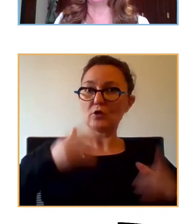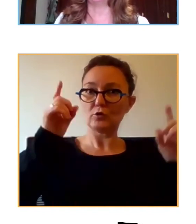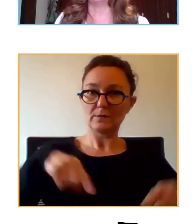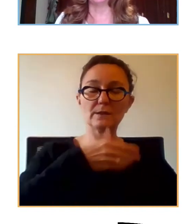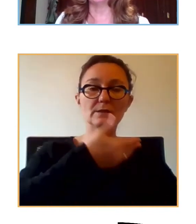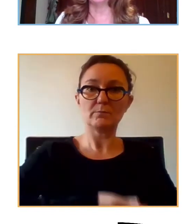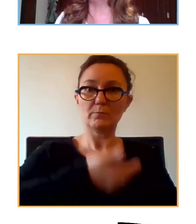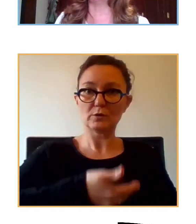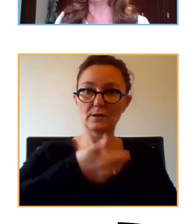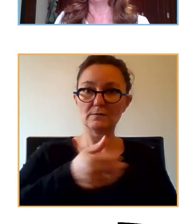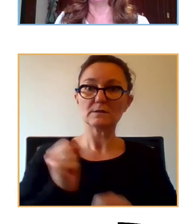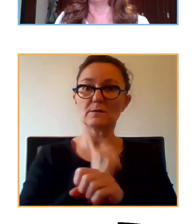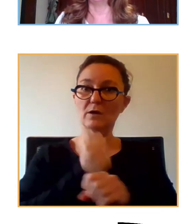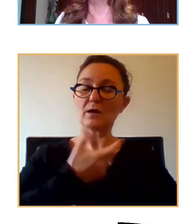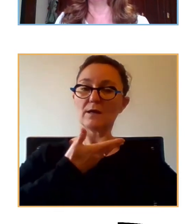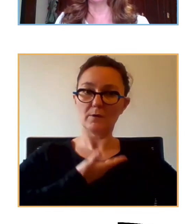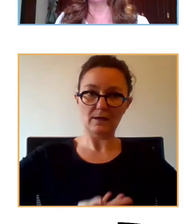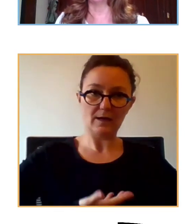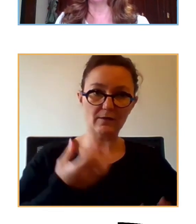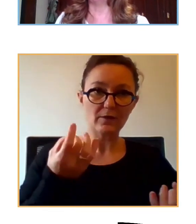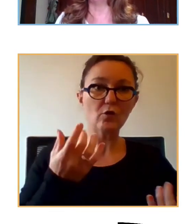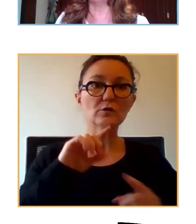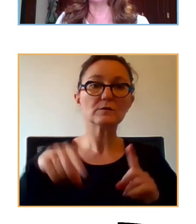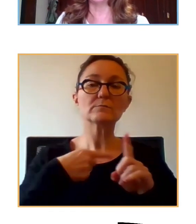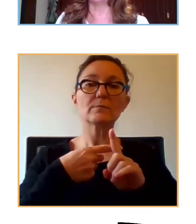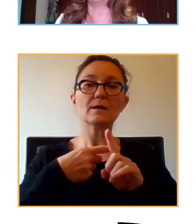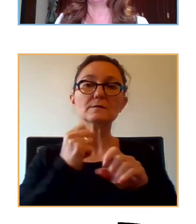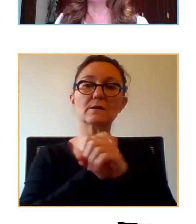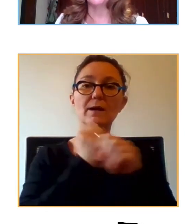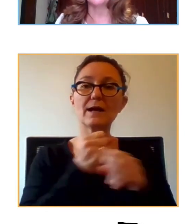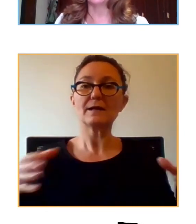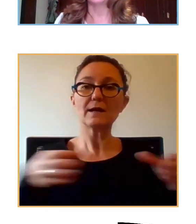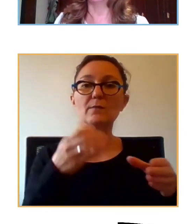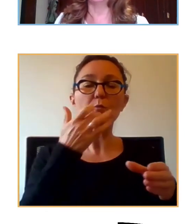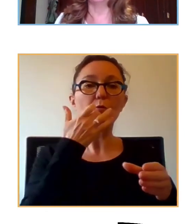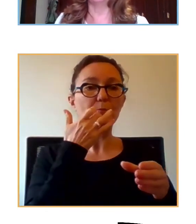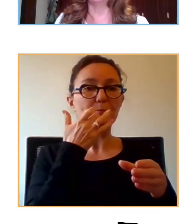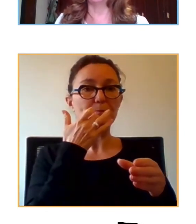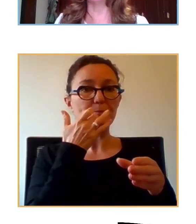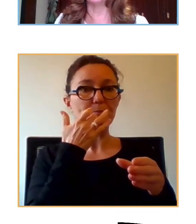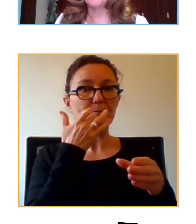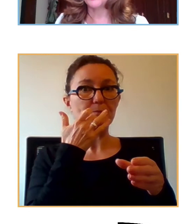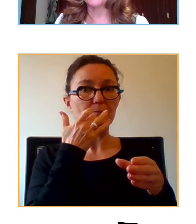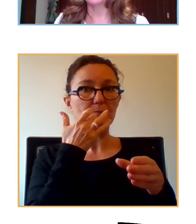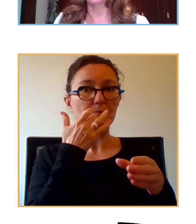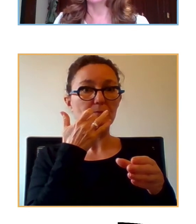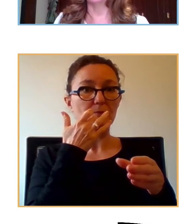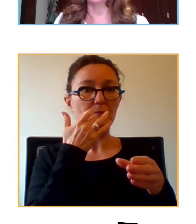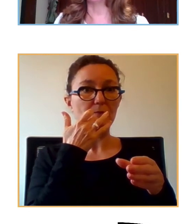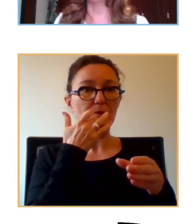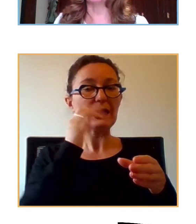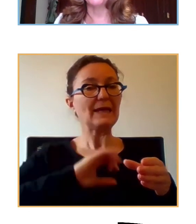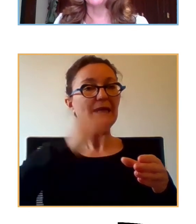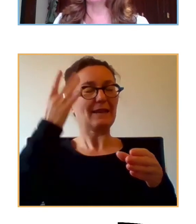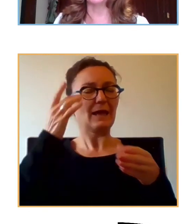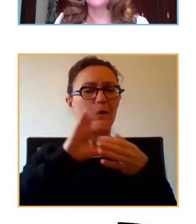también la relajación, trabajar en equipo desde la idea de pertenencia y